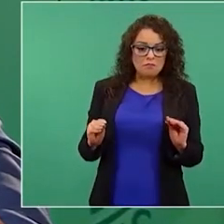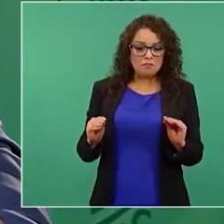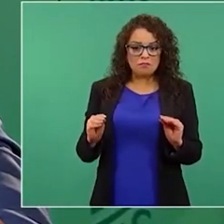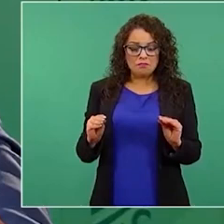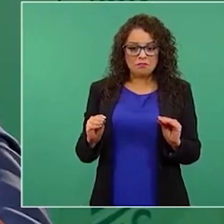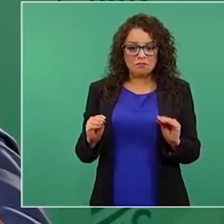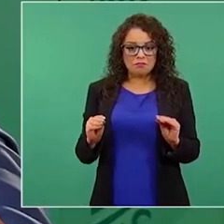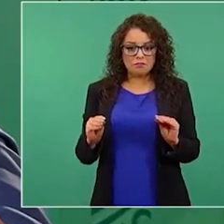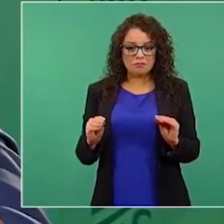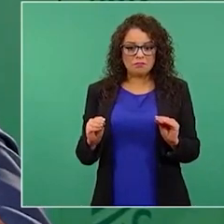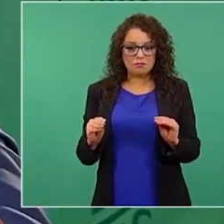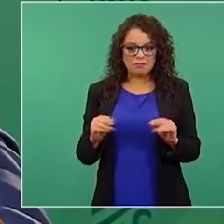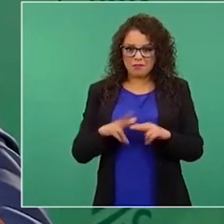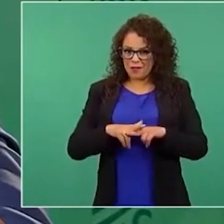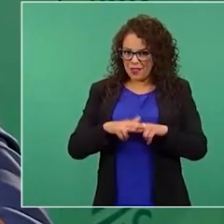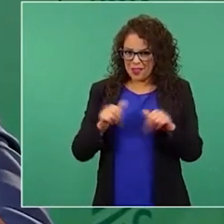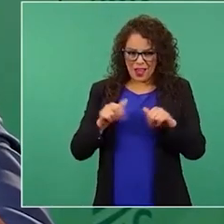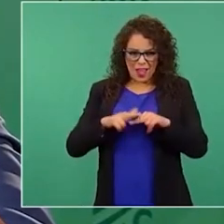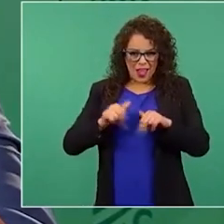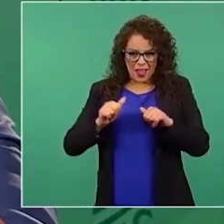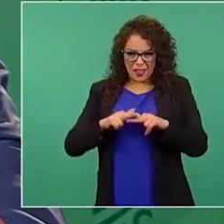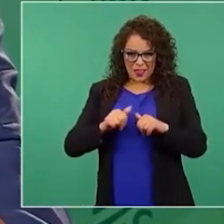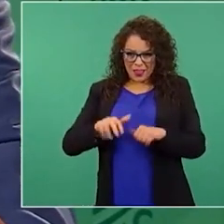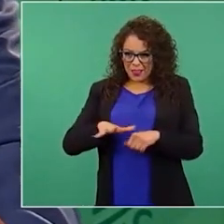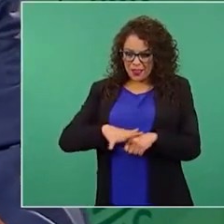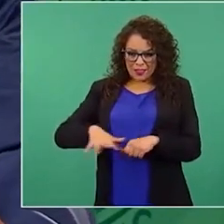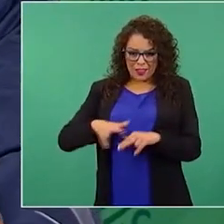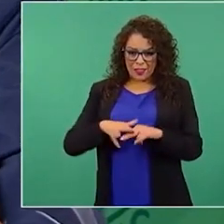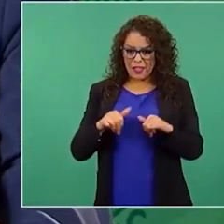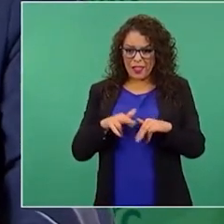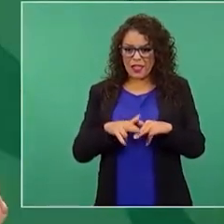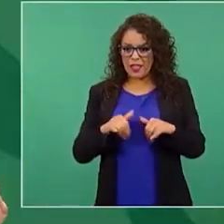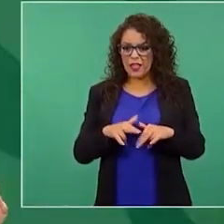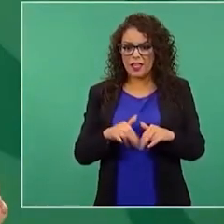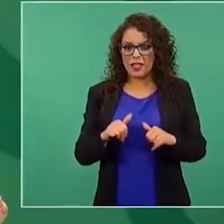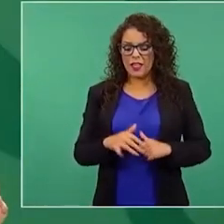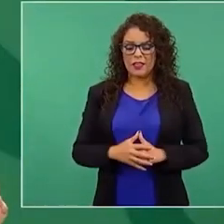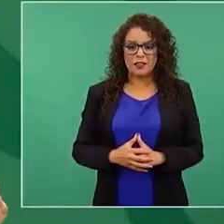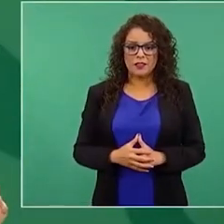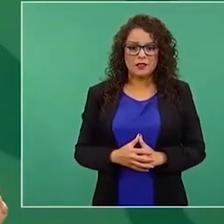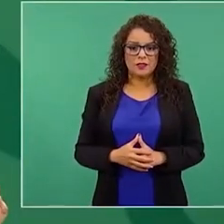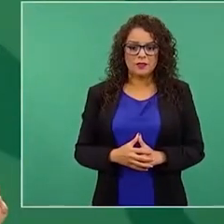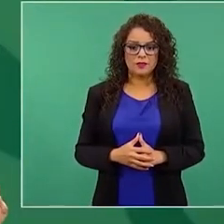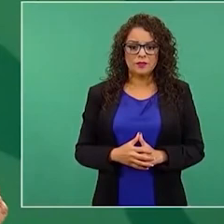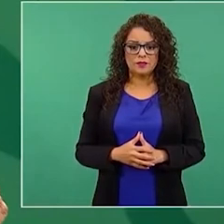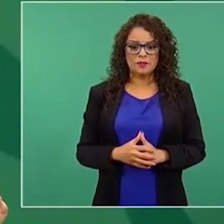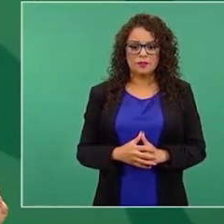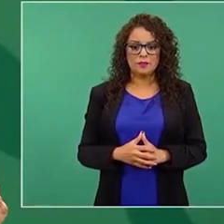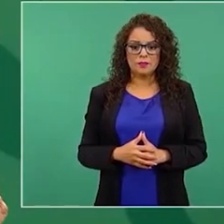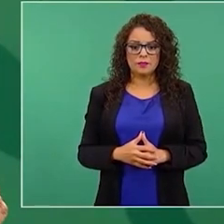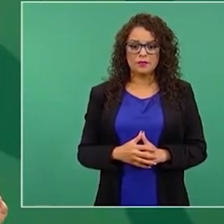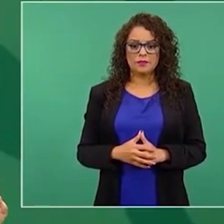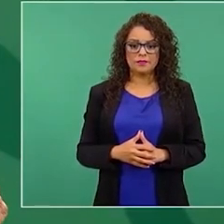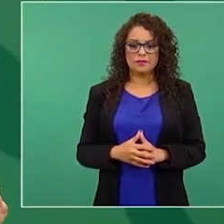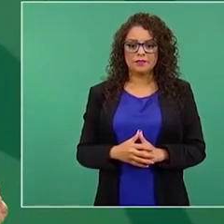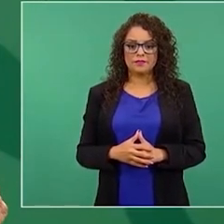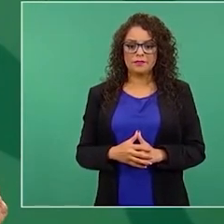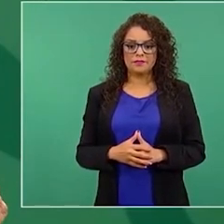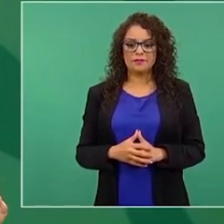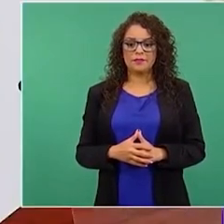ni de nadie, porque